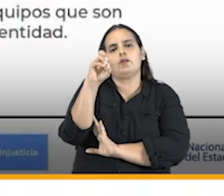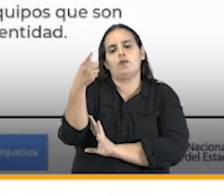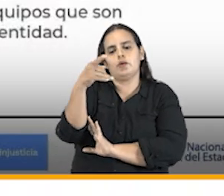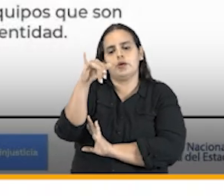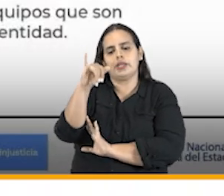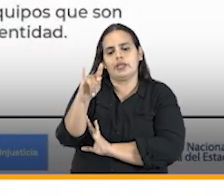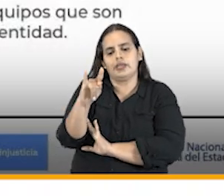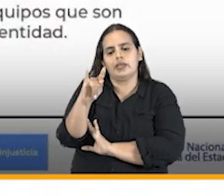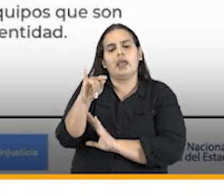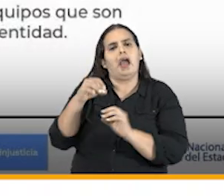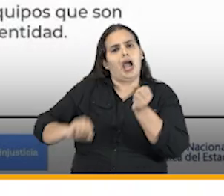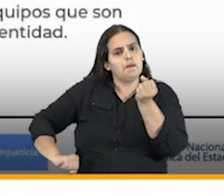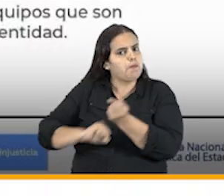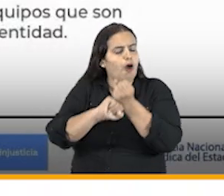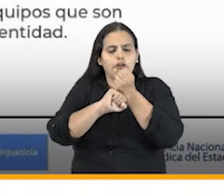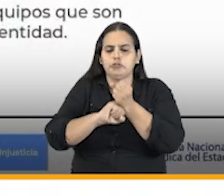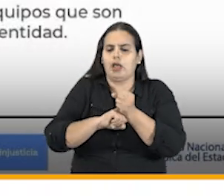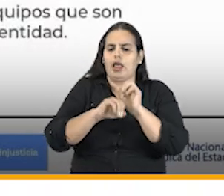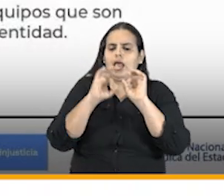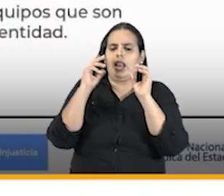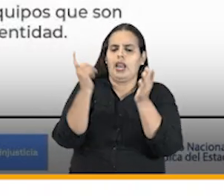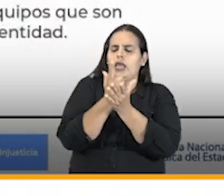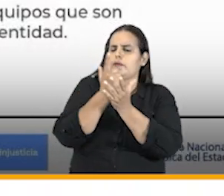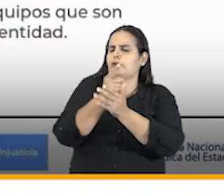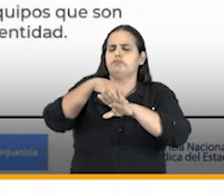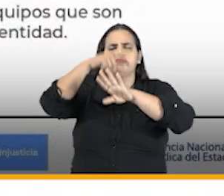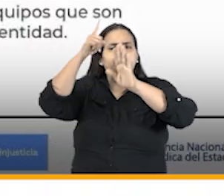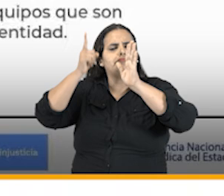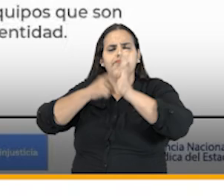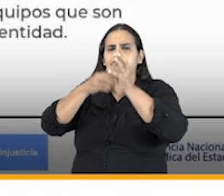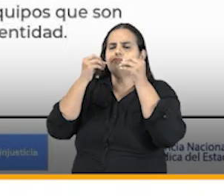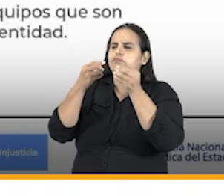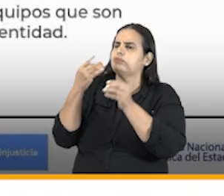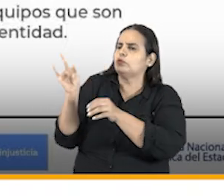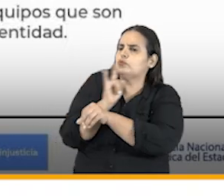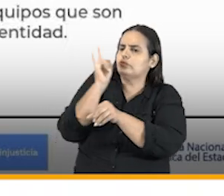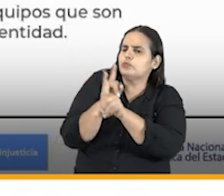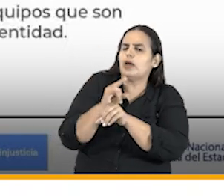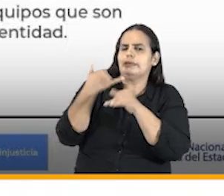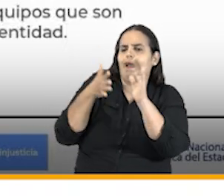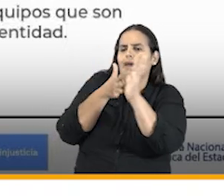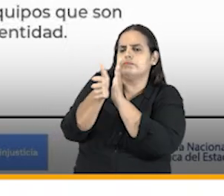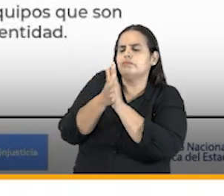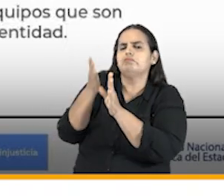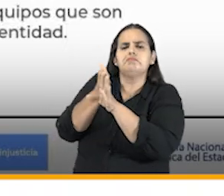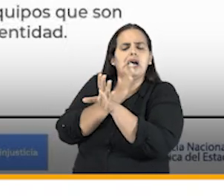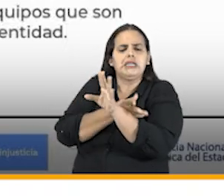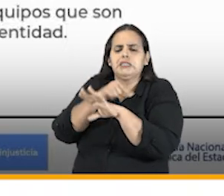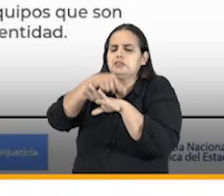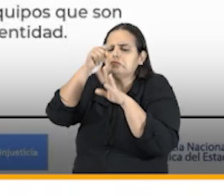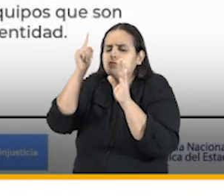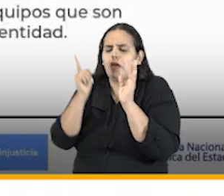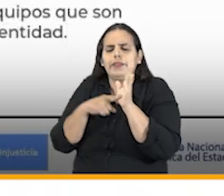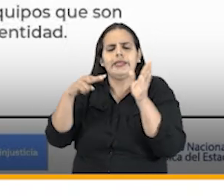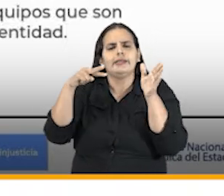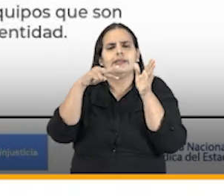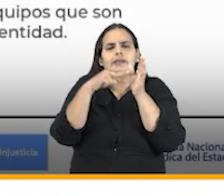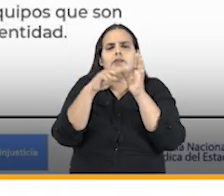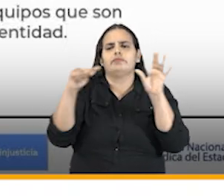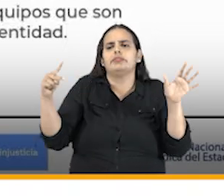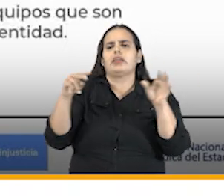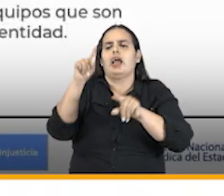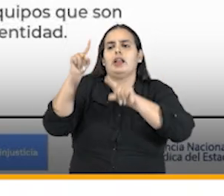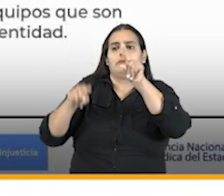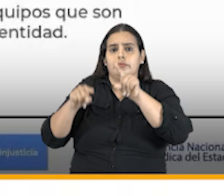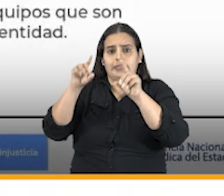plataformas de apoyo servidores librerías de backup equipos de ofimática para el usuario final que ya mencioné y conectividad en los casos